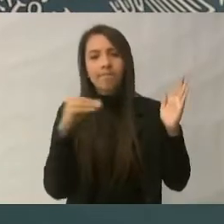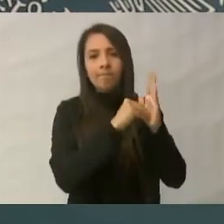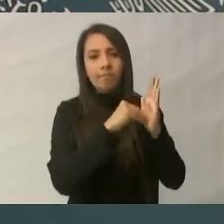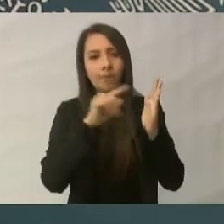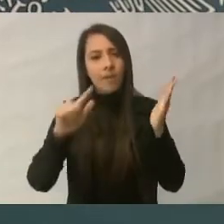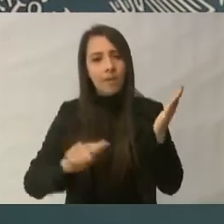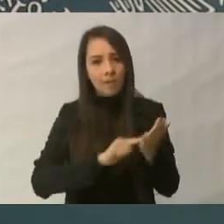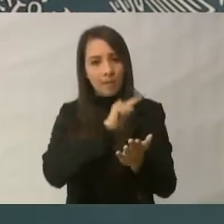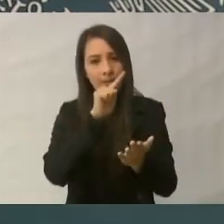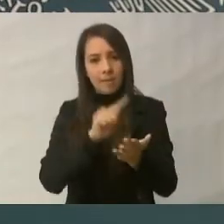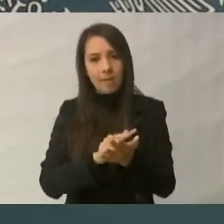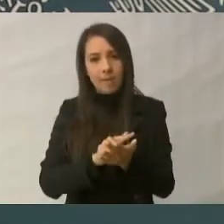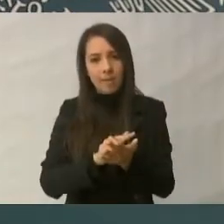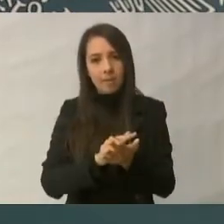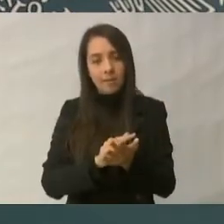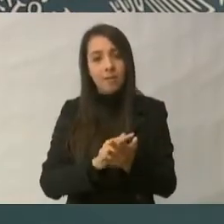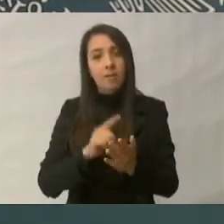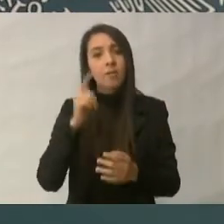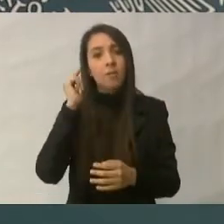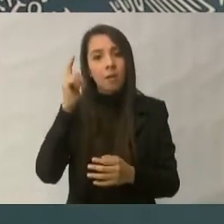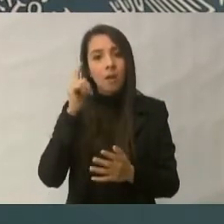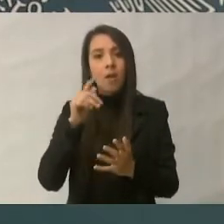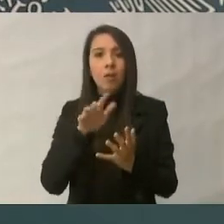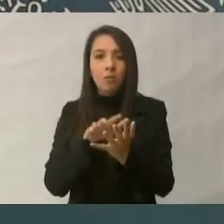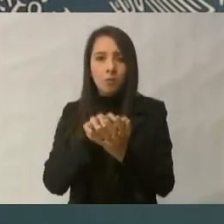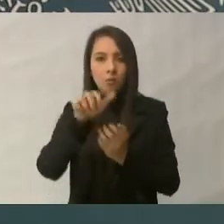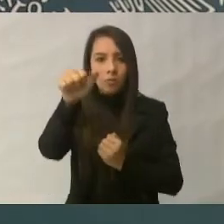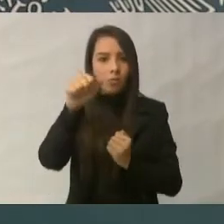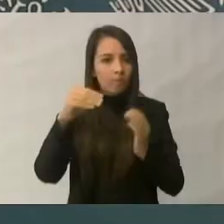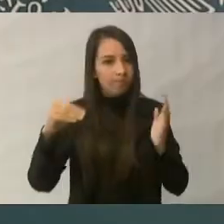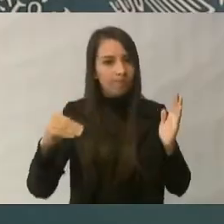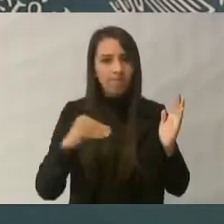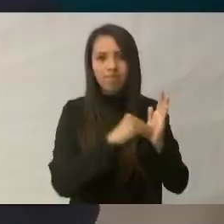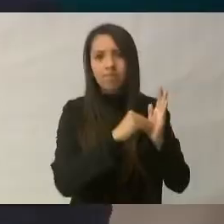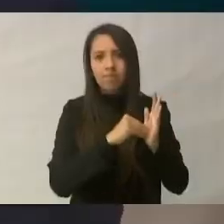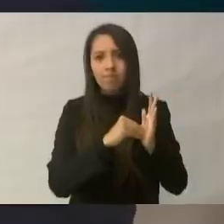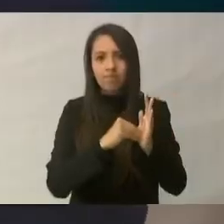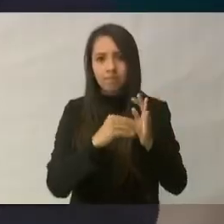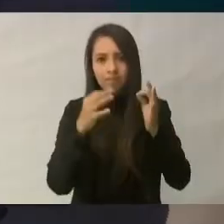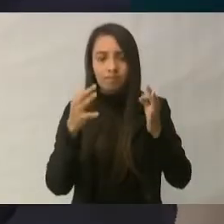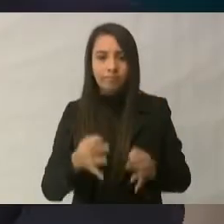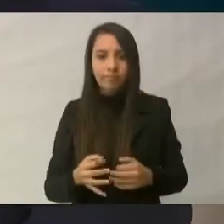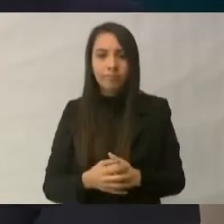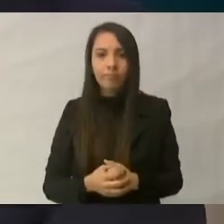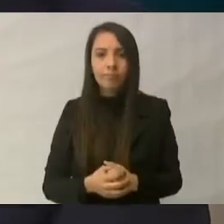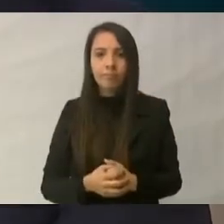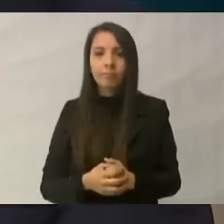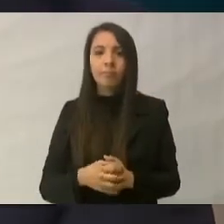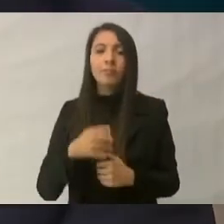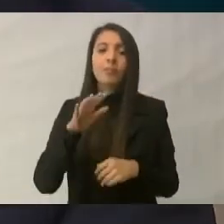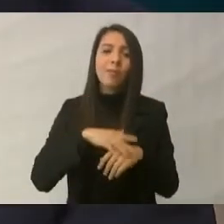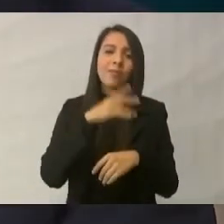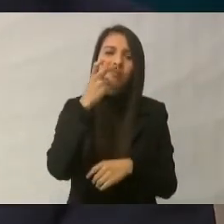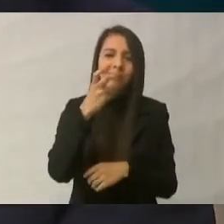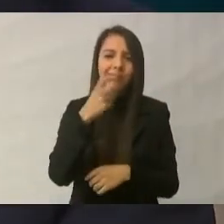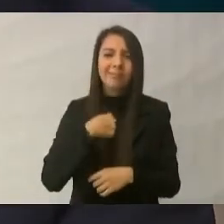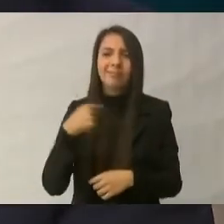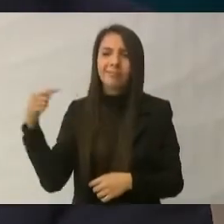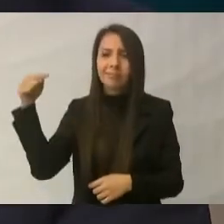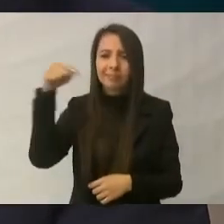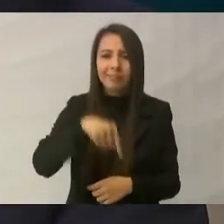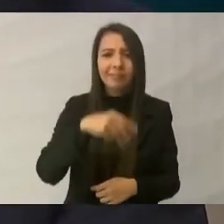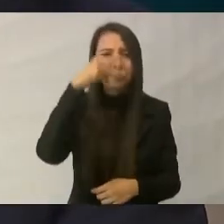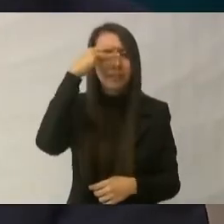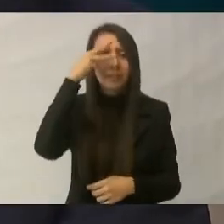a rango constitucional. Me da muchísimo gusto por eso estar aquí en Mexicali y estar con ustedes